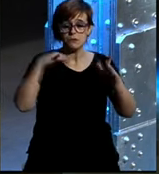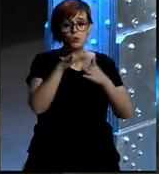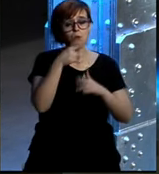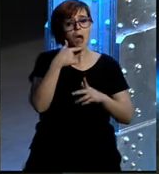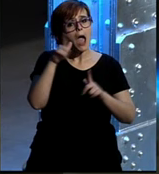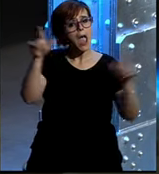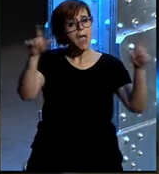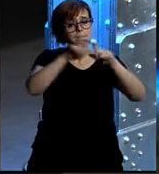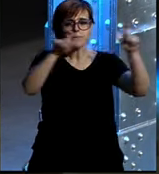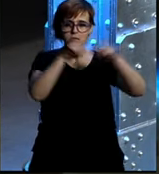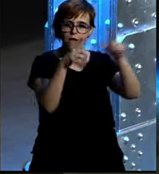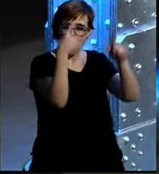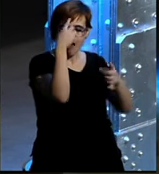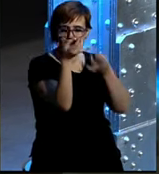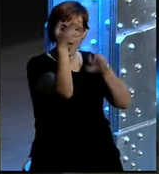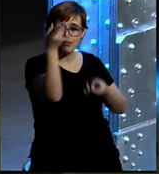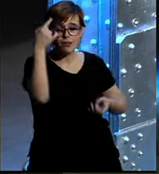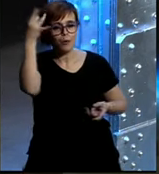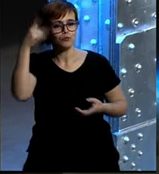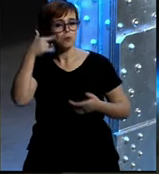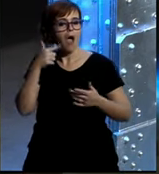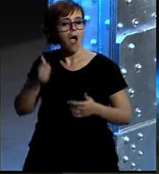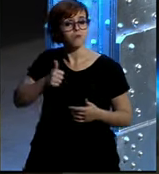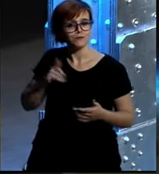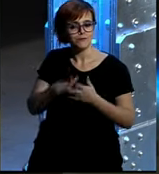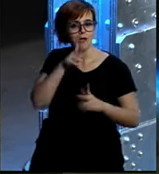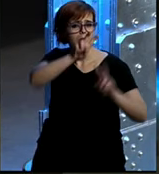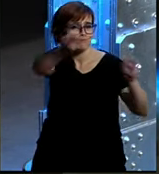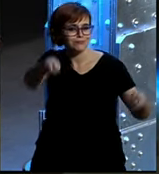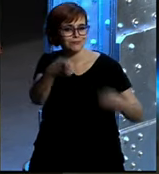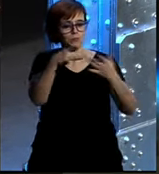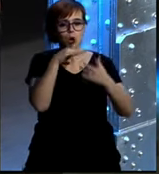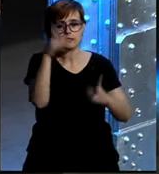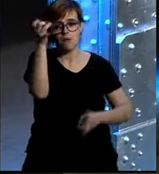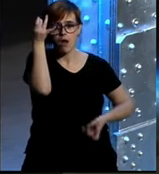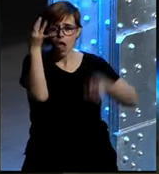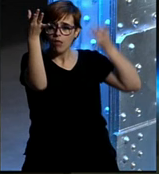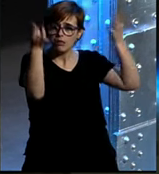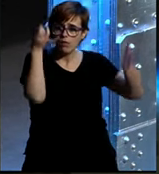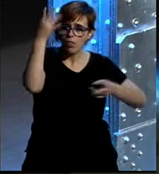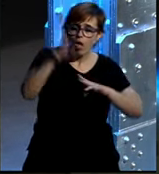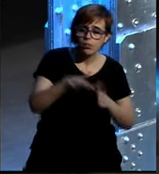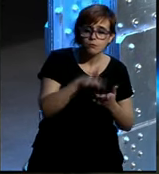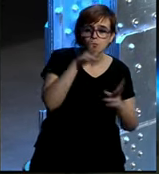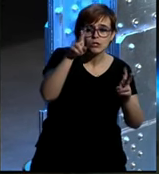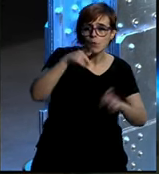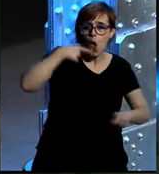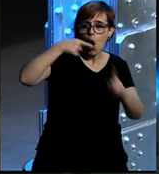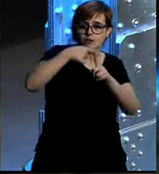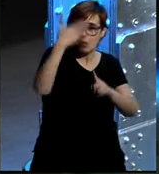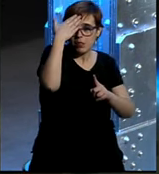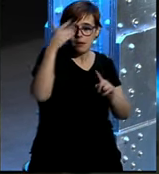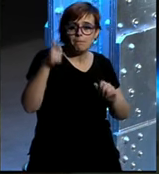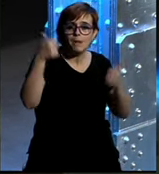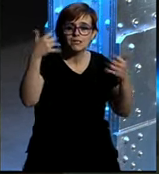empresas creativas donde hay que tirarse un poco de la moto hablando claro porque estamos en un sector de creatividad donde la clave para conseguir un trabajo